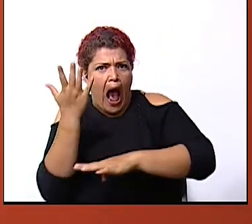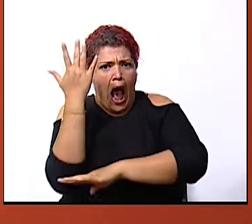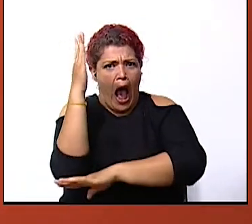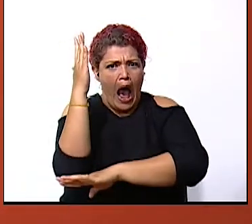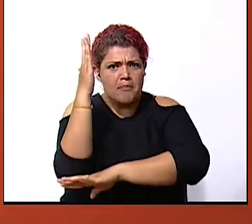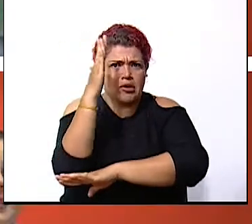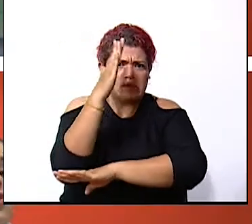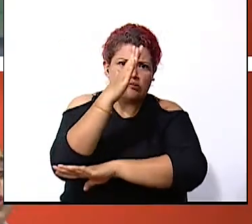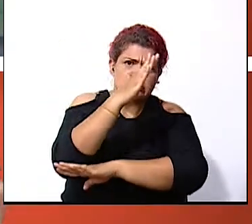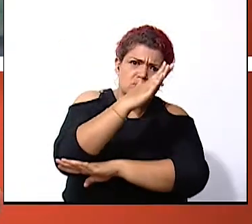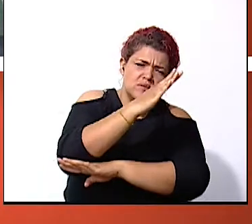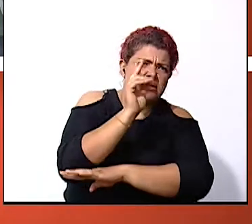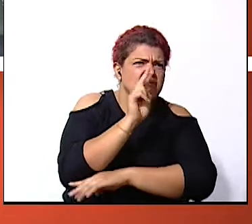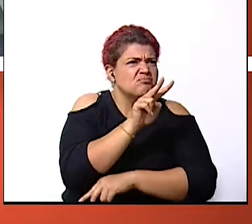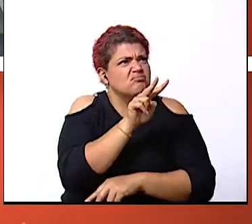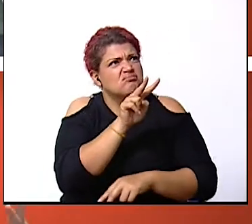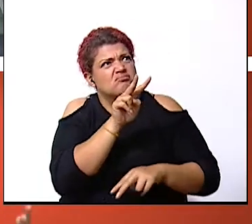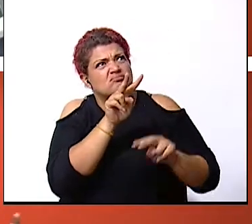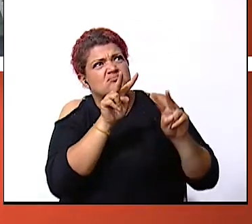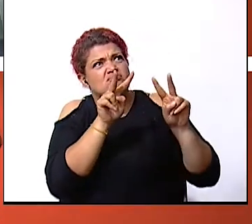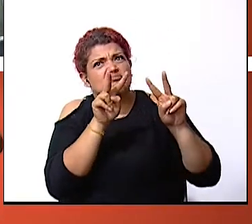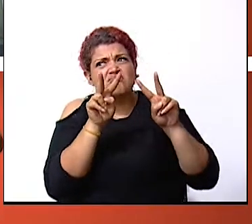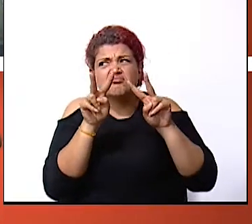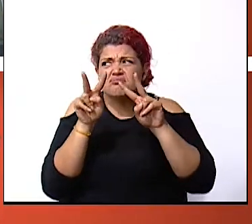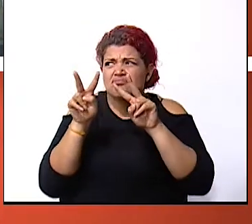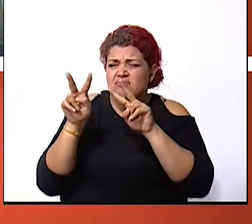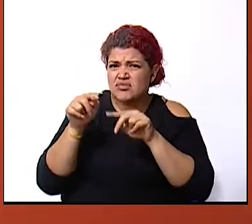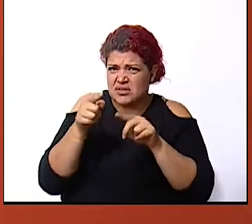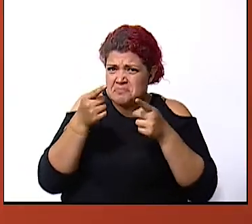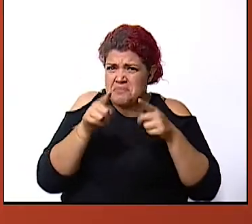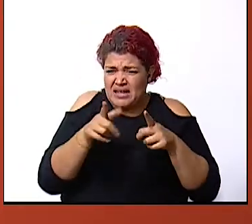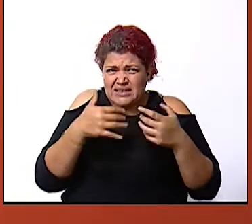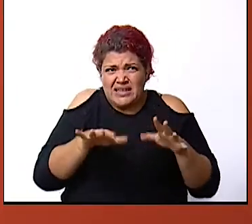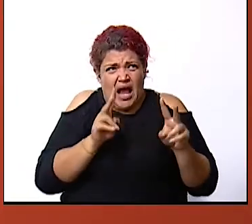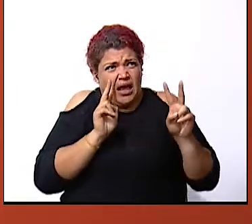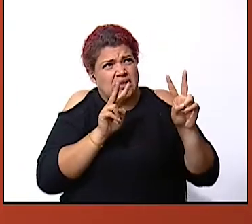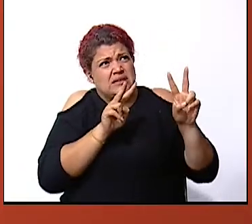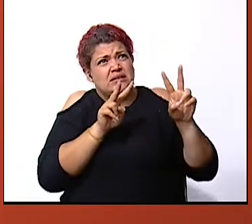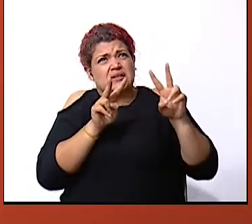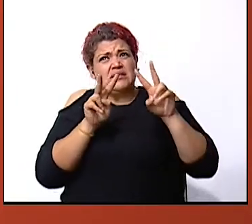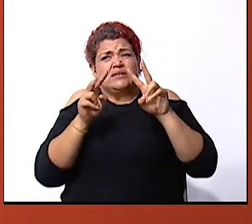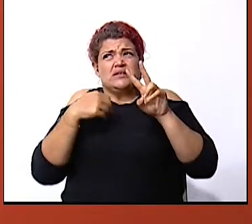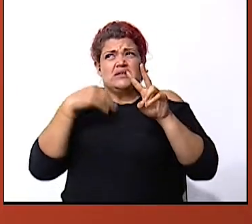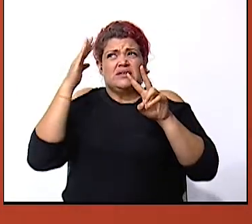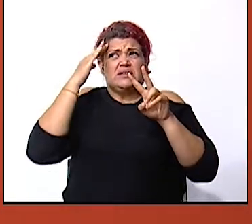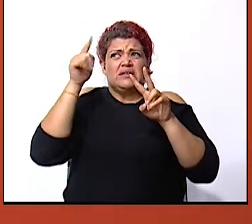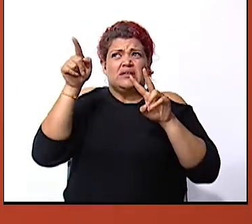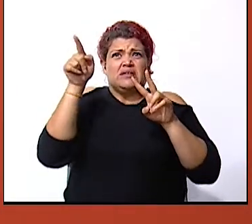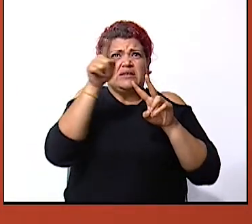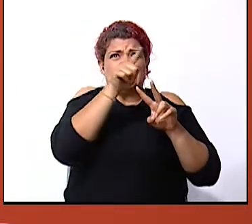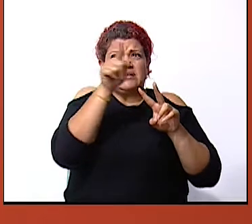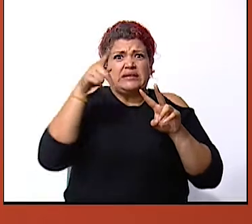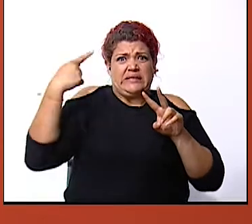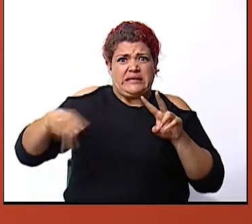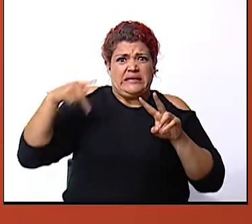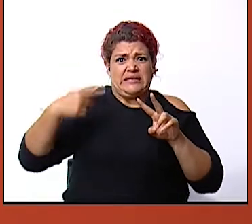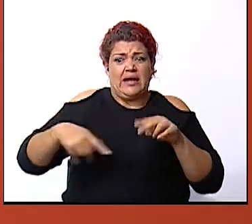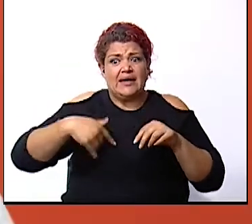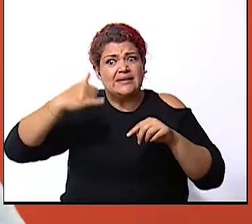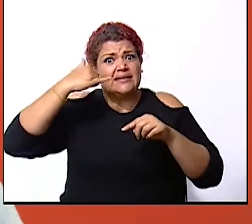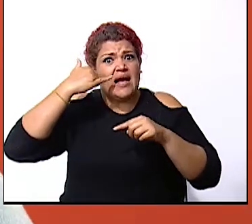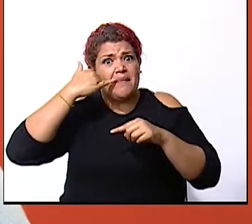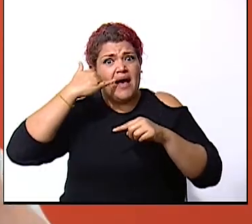inclinados si sucede algo como lo que les acabo de contar tenemos que identificar la amenaza llamar a la comisión de